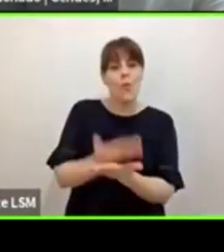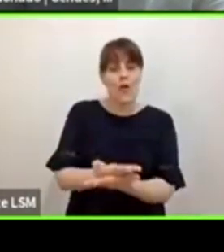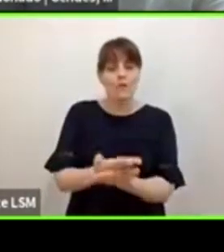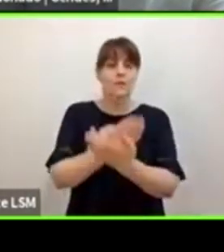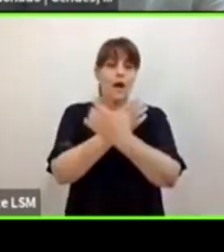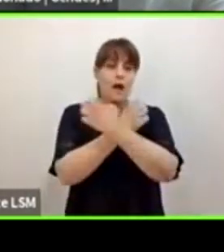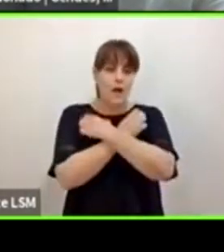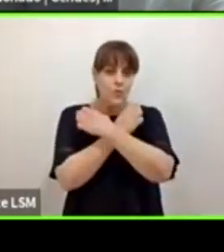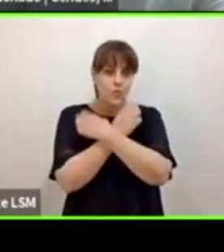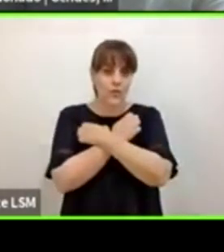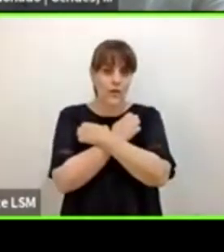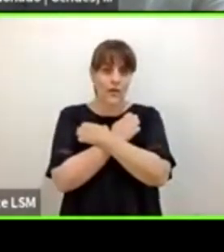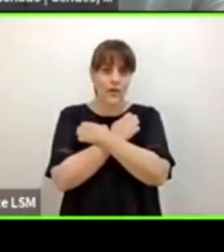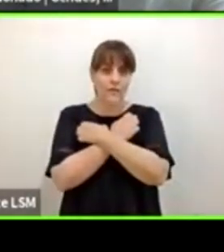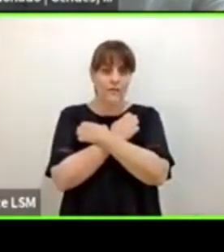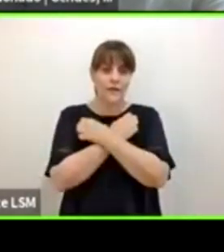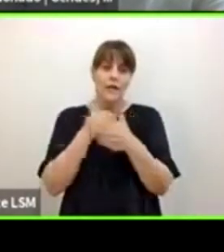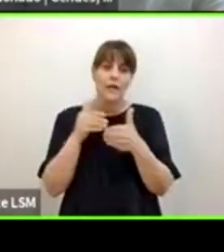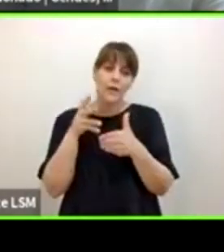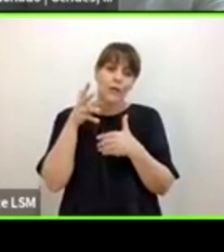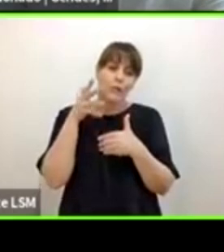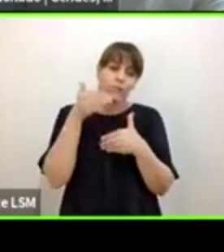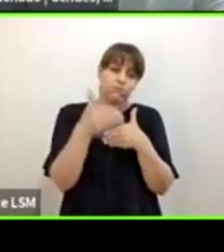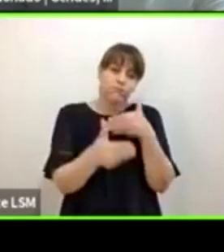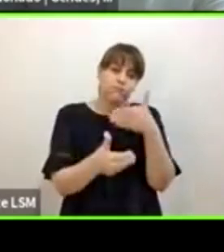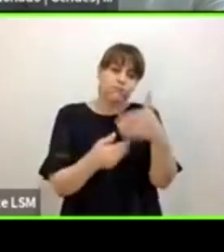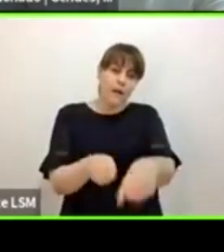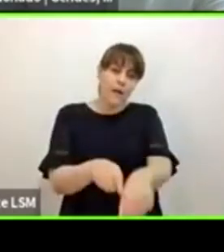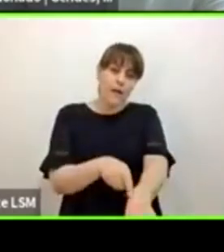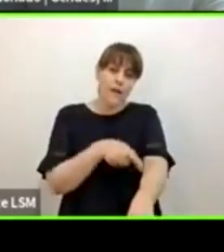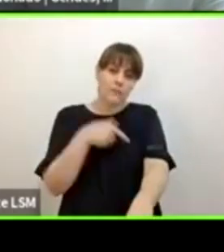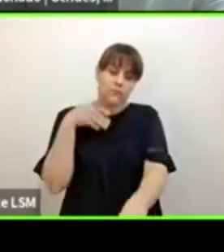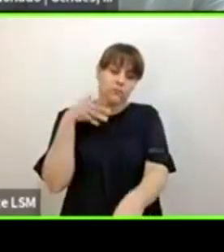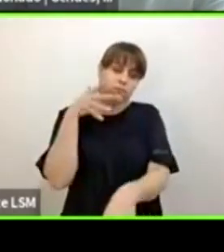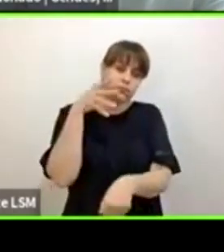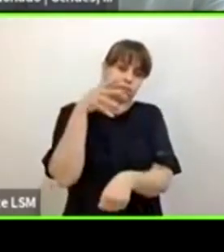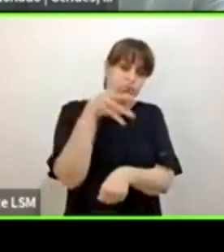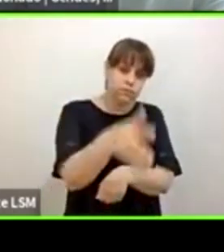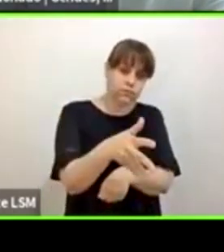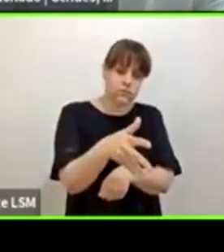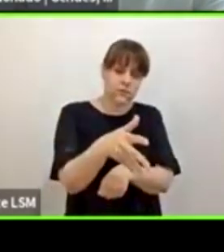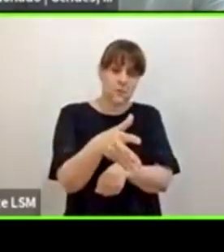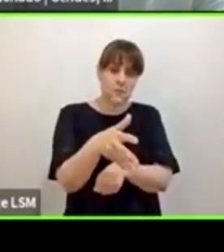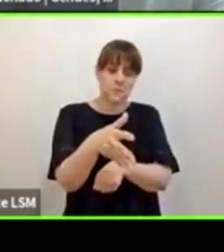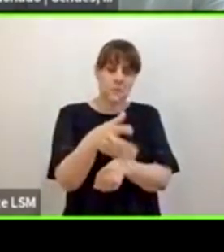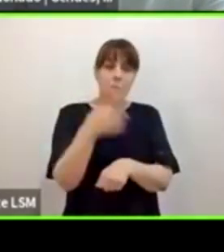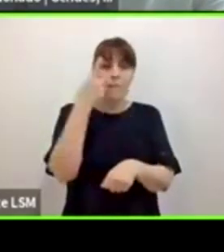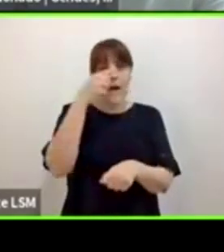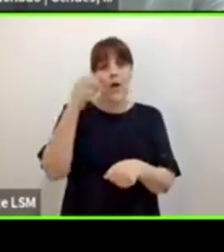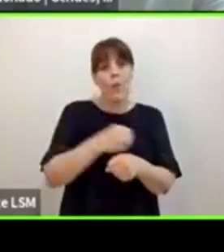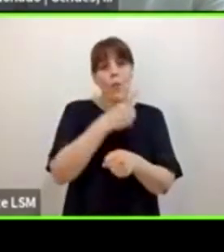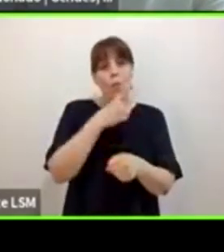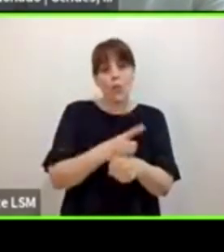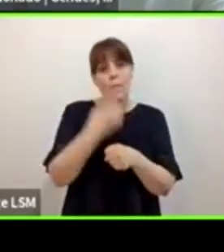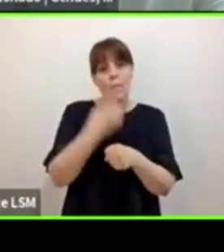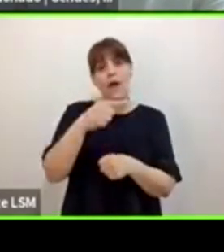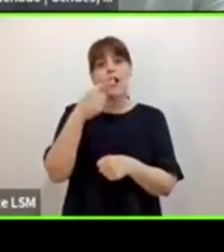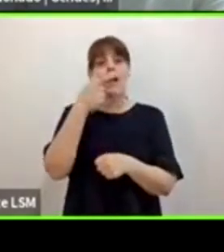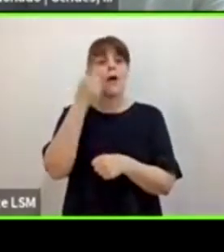incluyente de largo plazo de largo alcance y de oportunidades para que las niñas y adolescentes